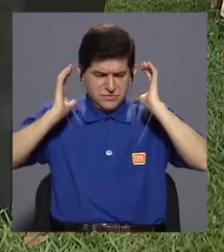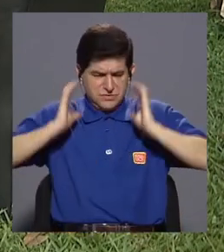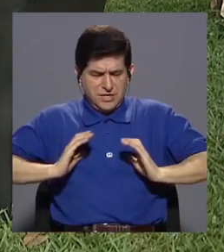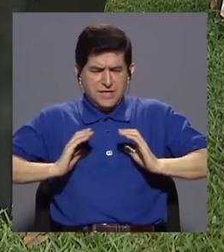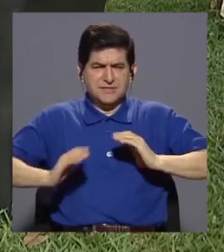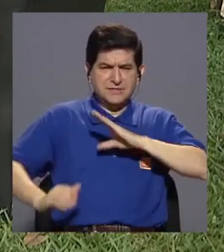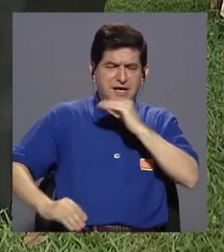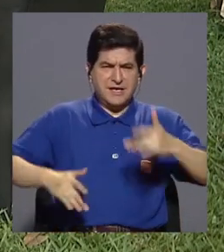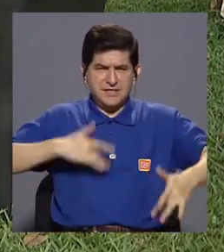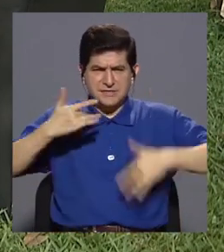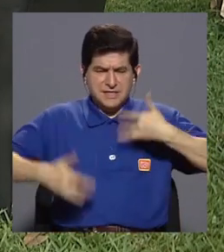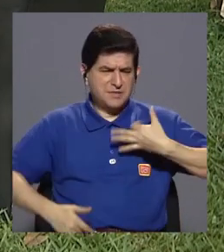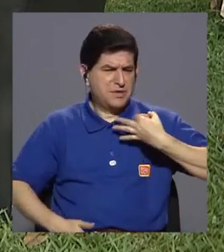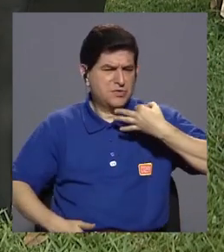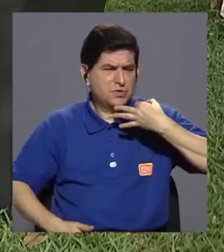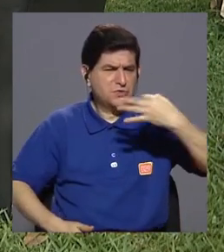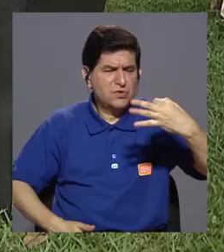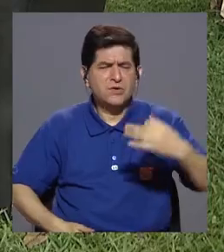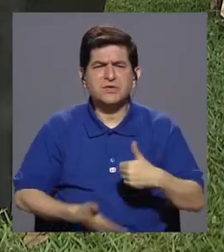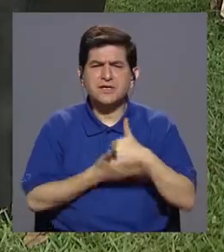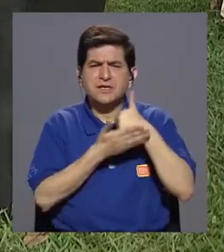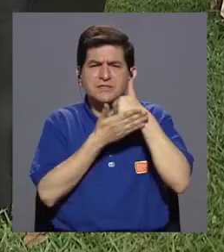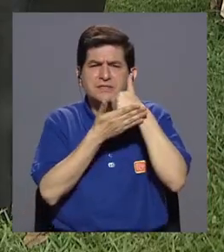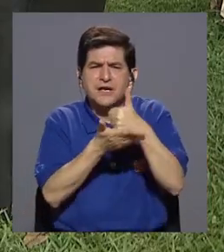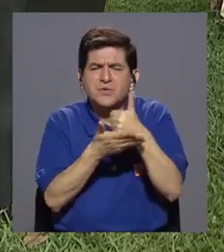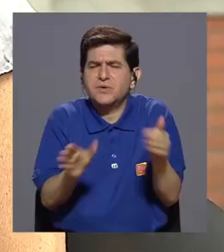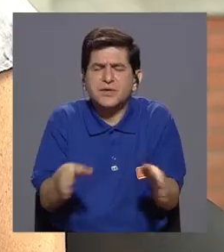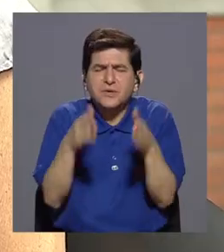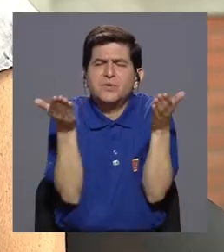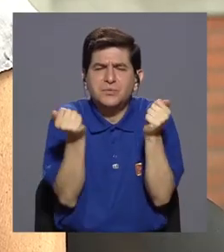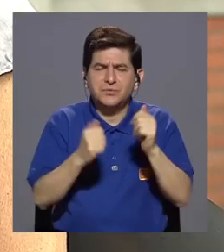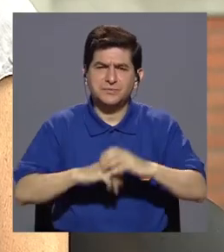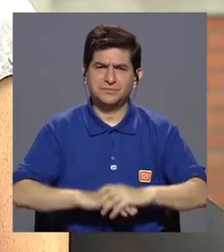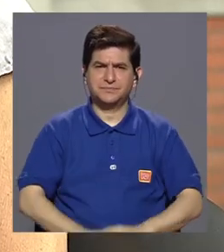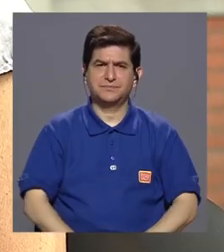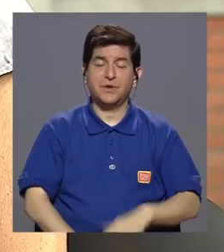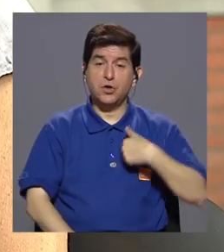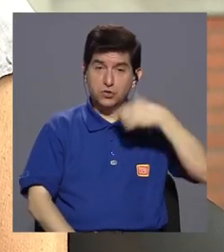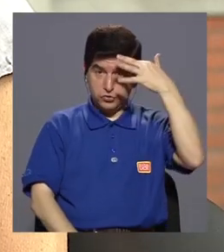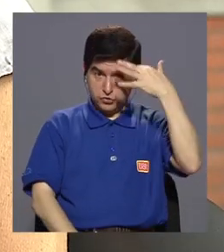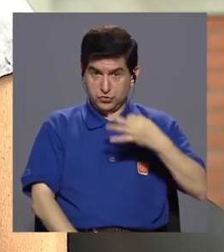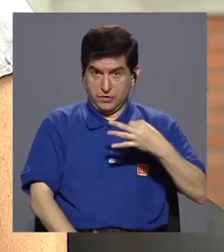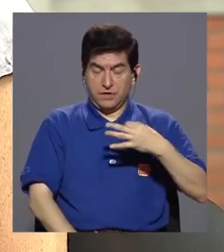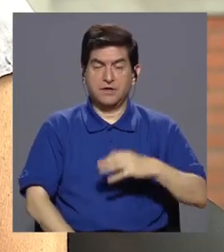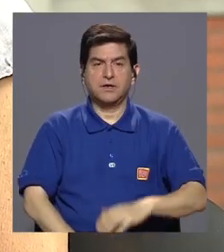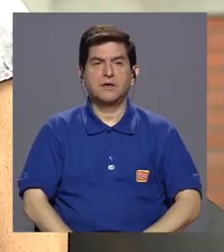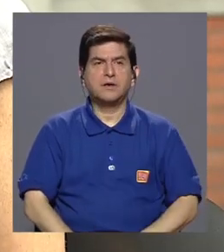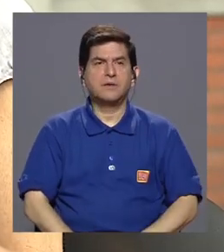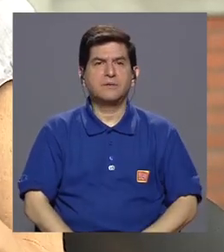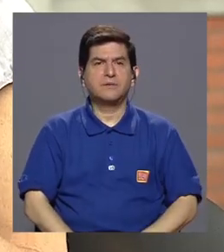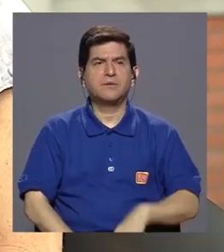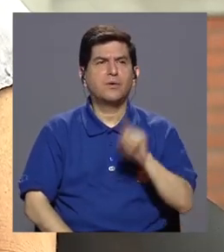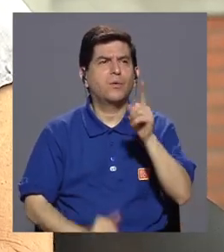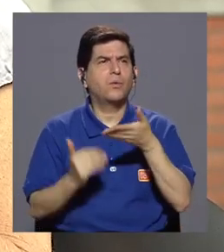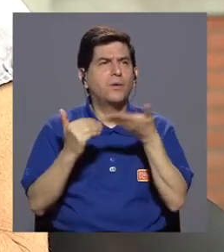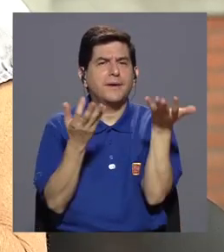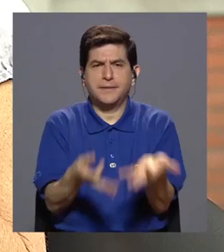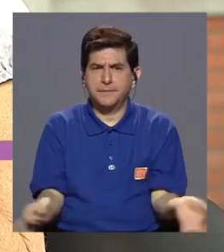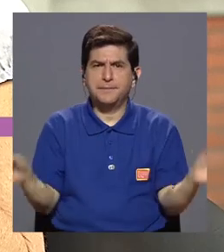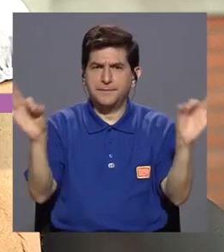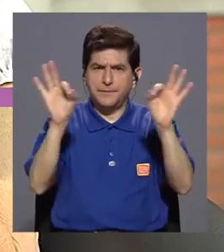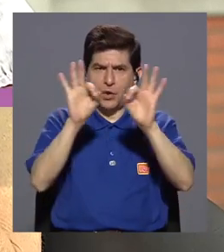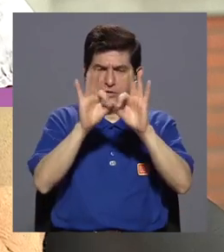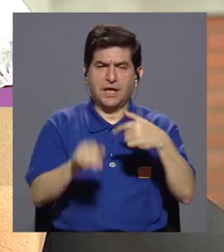y los sentimientos en este día a día? En este afrontamiento del día a día. Yo creo que una cosa muy